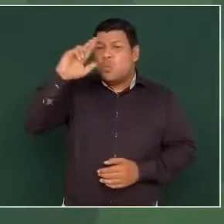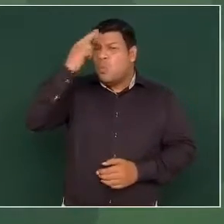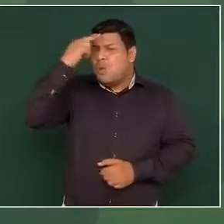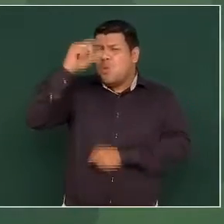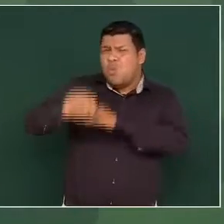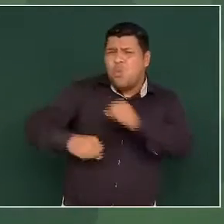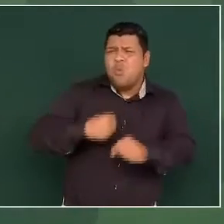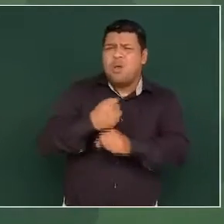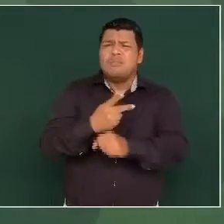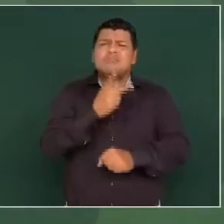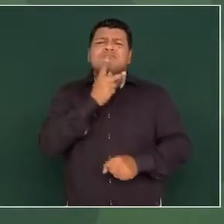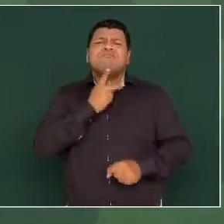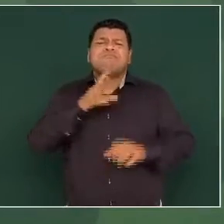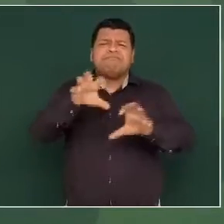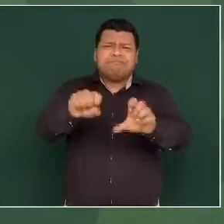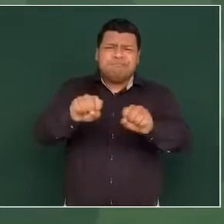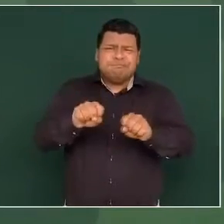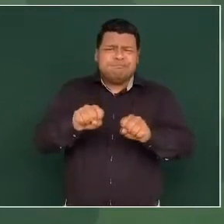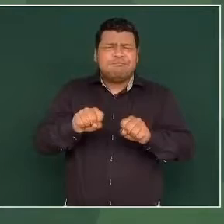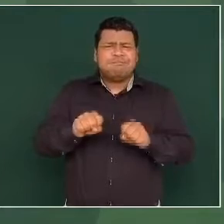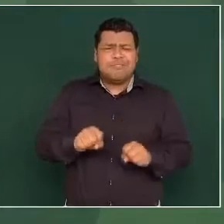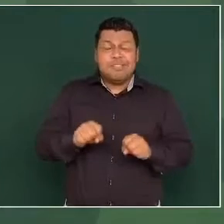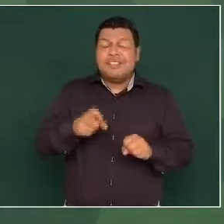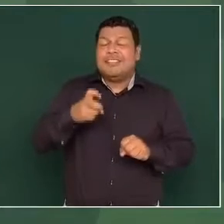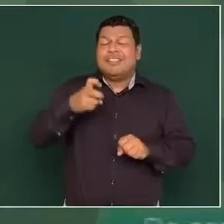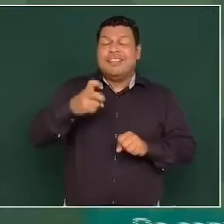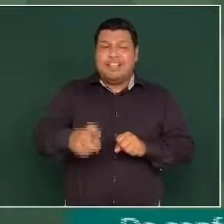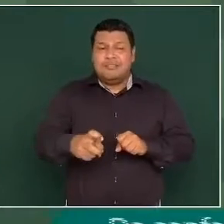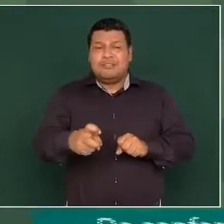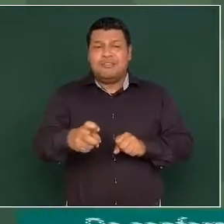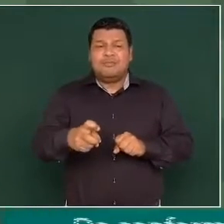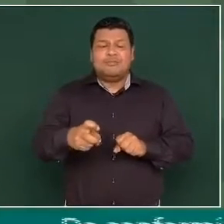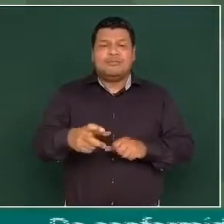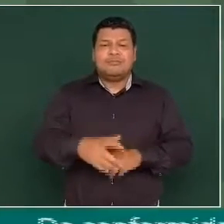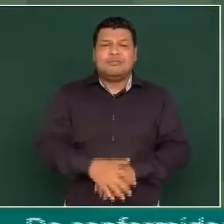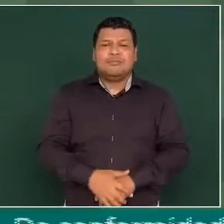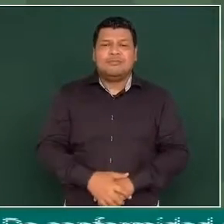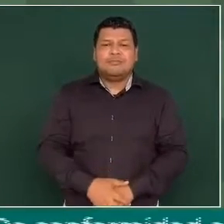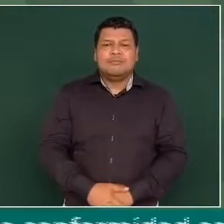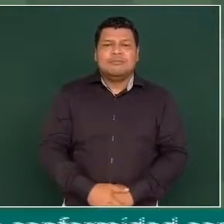la expropiación petrolera y también